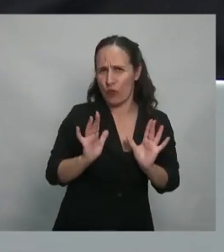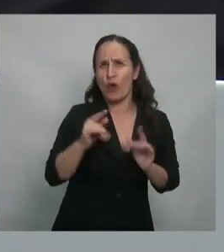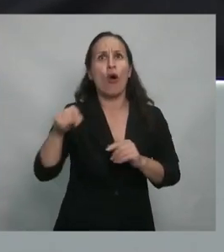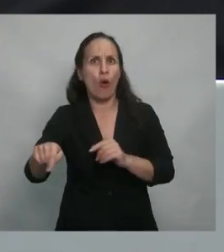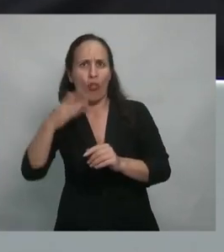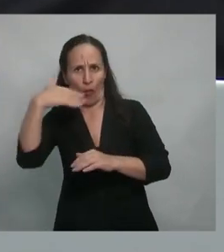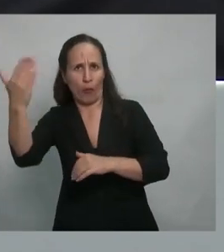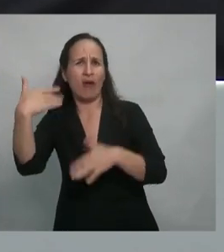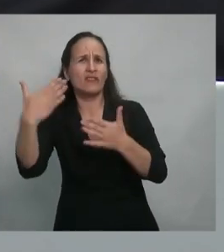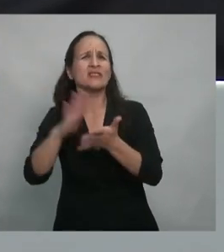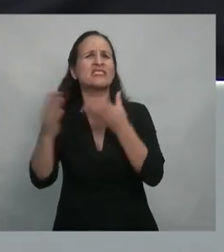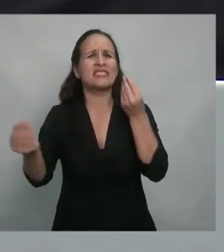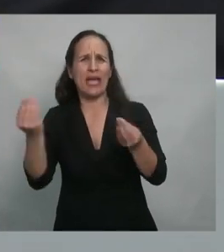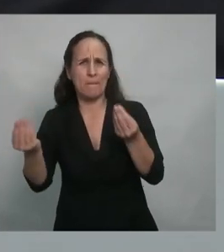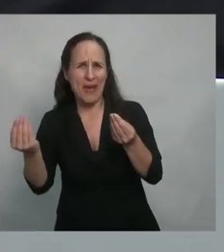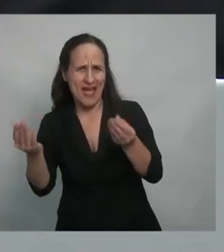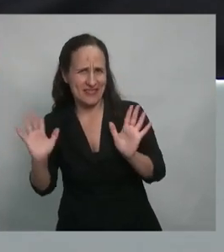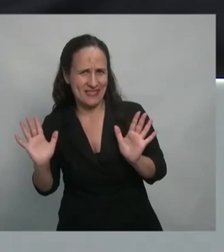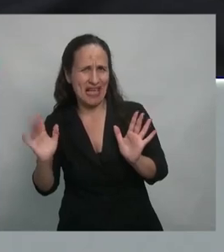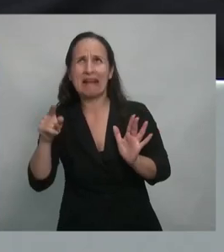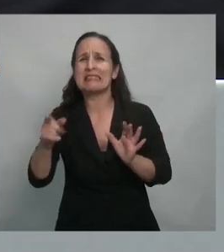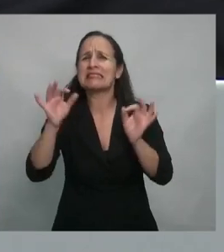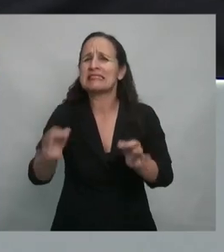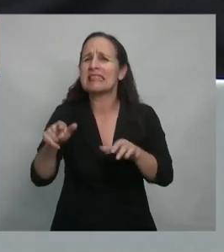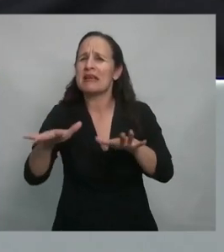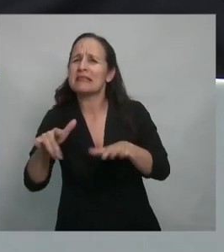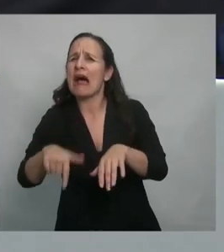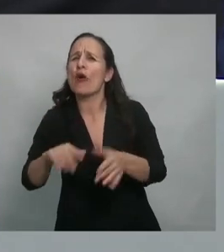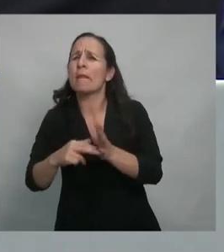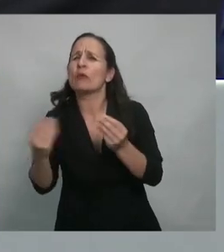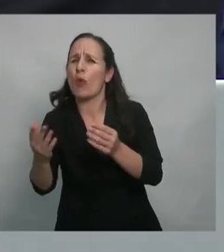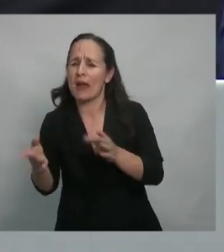pasan, y de lo que concebimos cada uno como la problemática fundamental. Miren,